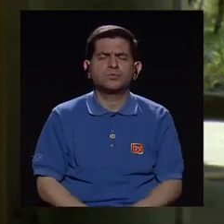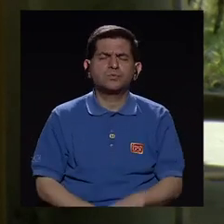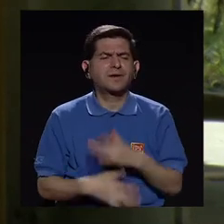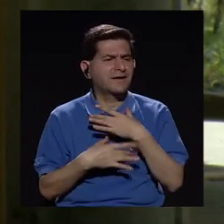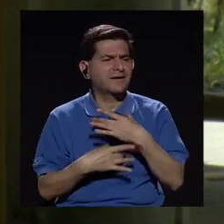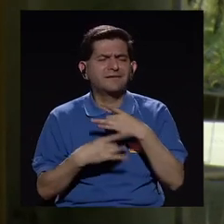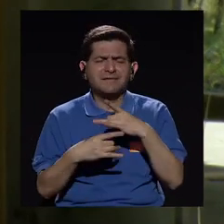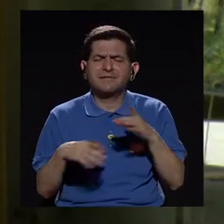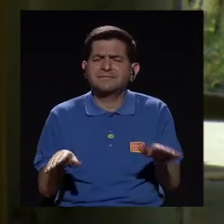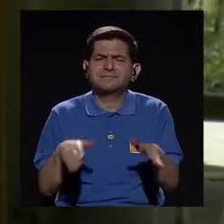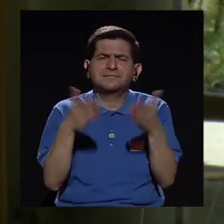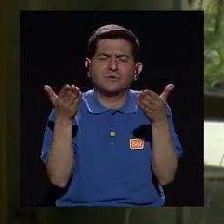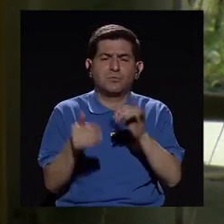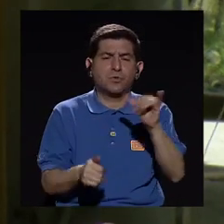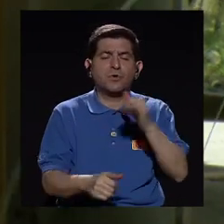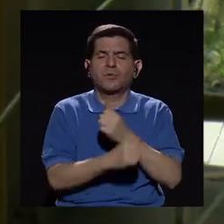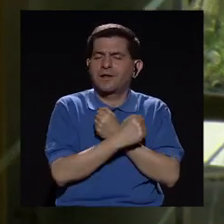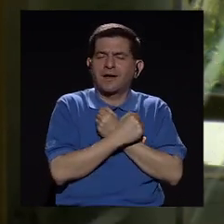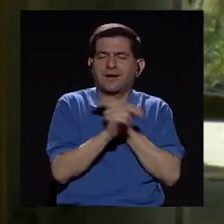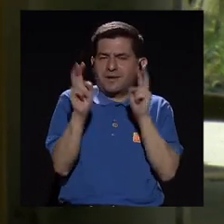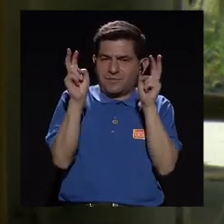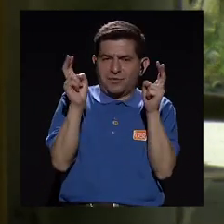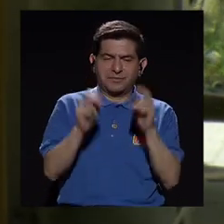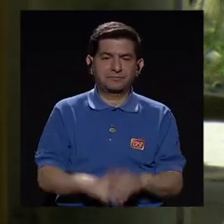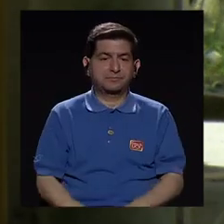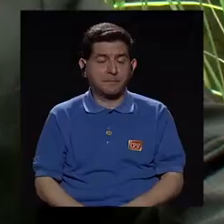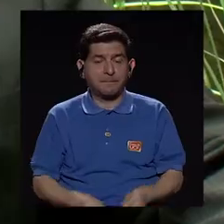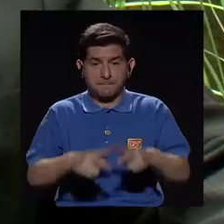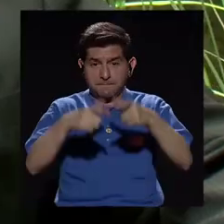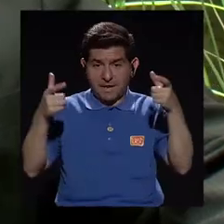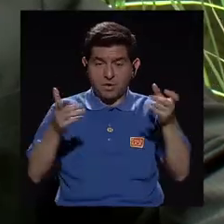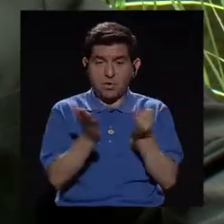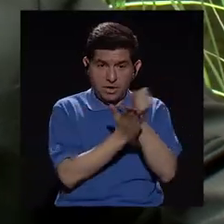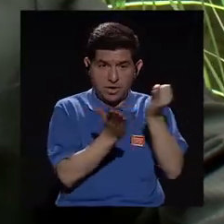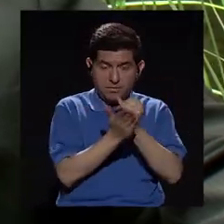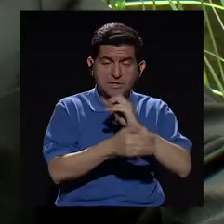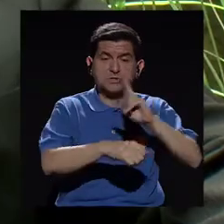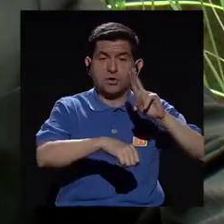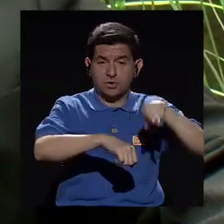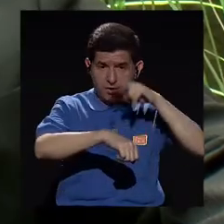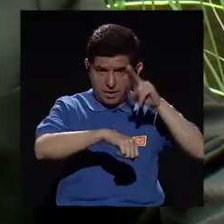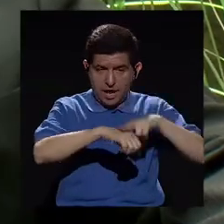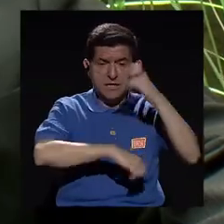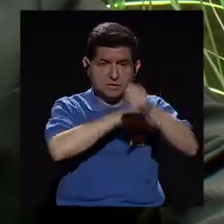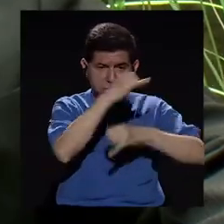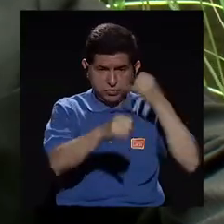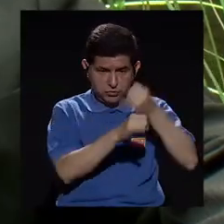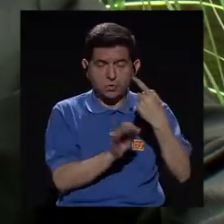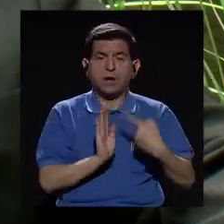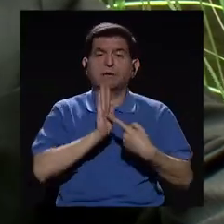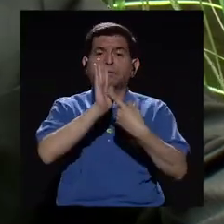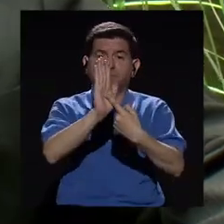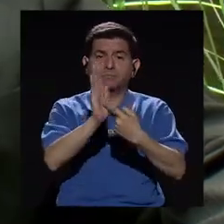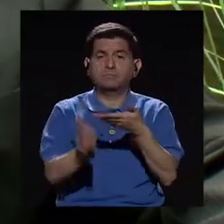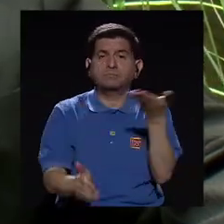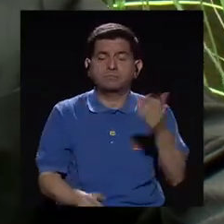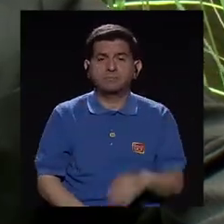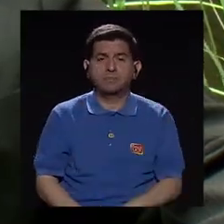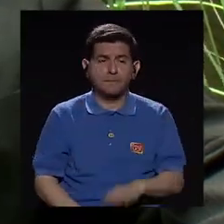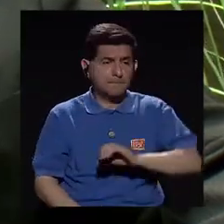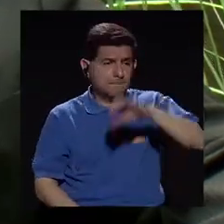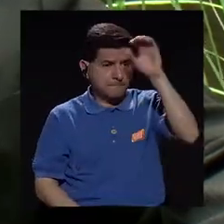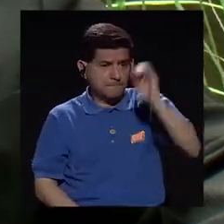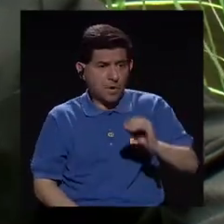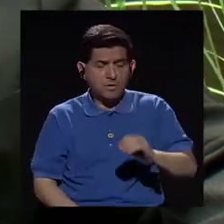amor por la lectura, don Carlos? Vea, la mayoría de las investigaciones, tanto nacionales como internacionales, apuntan a que